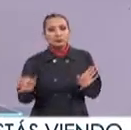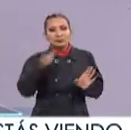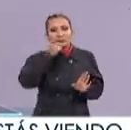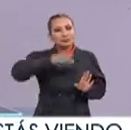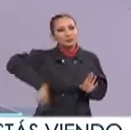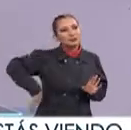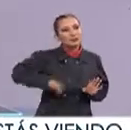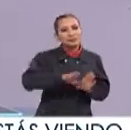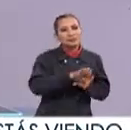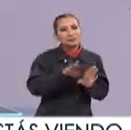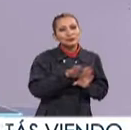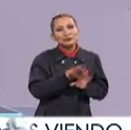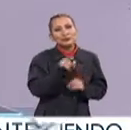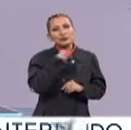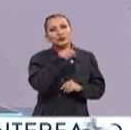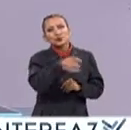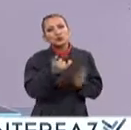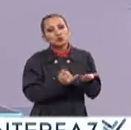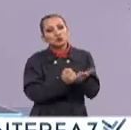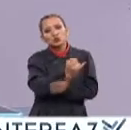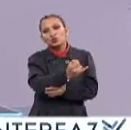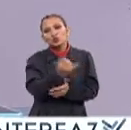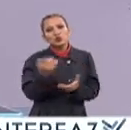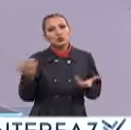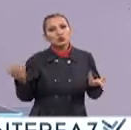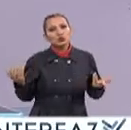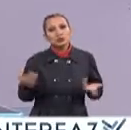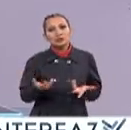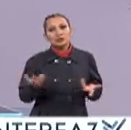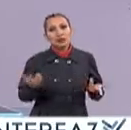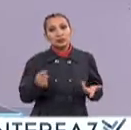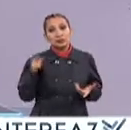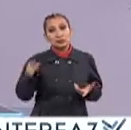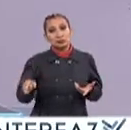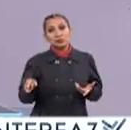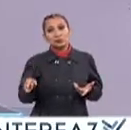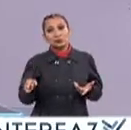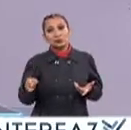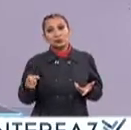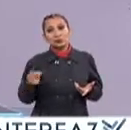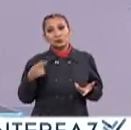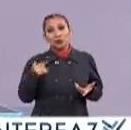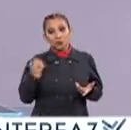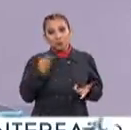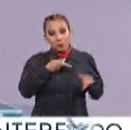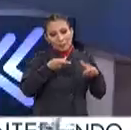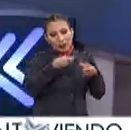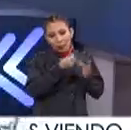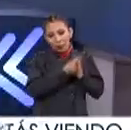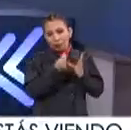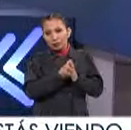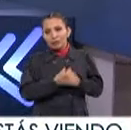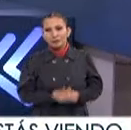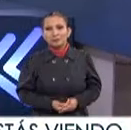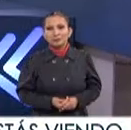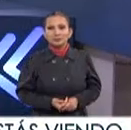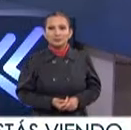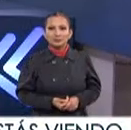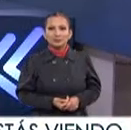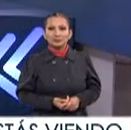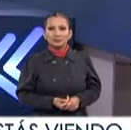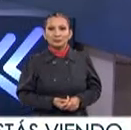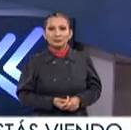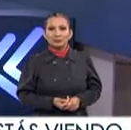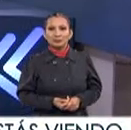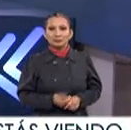contando Un poco de cómo Cómo decidiste Hacer la Pues ahora sí Que curaduría del curso Exacto Es una curaduría Me